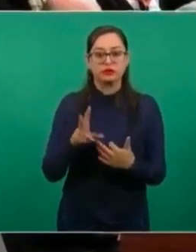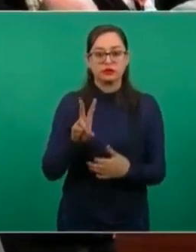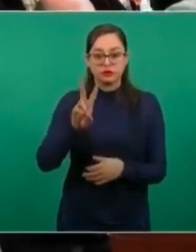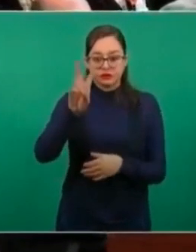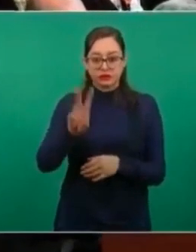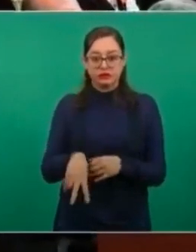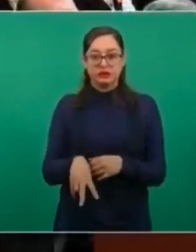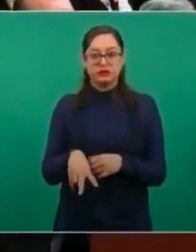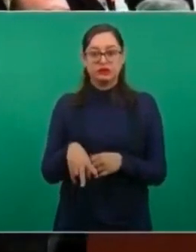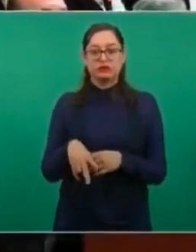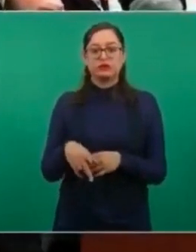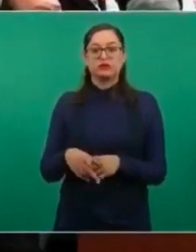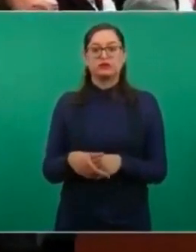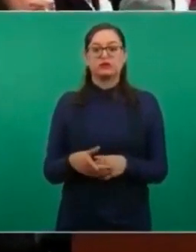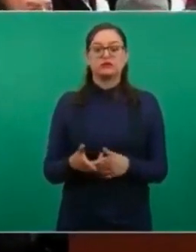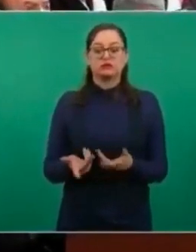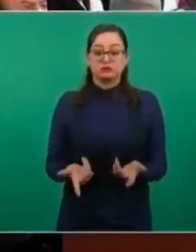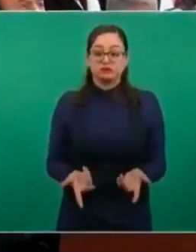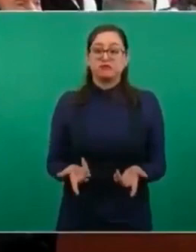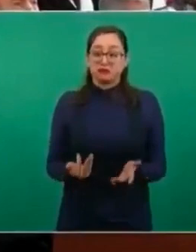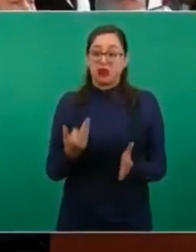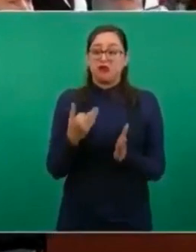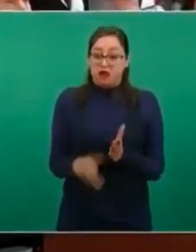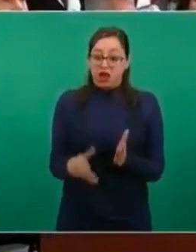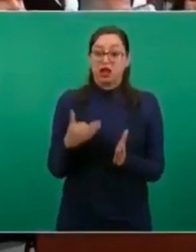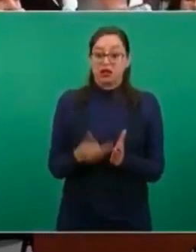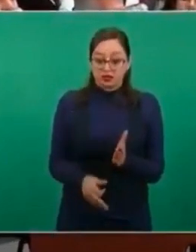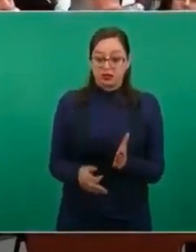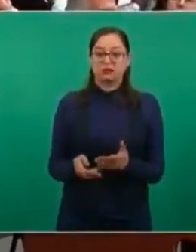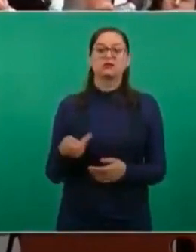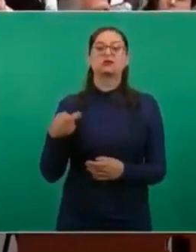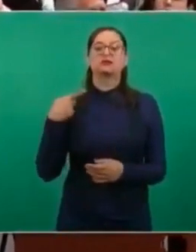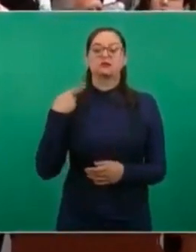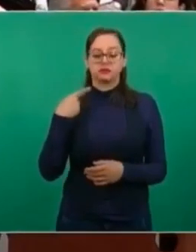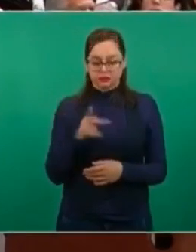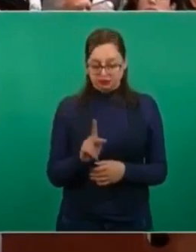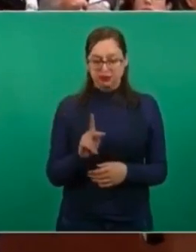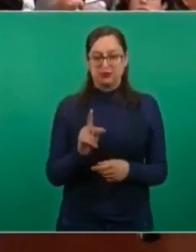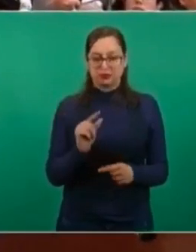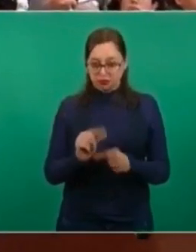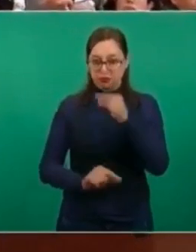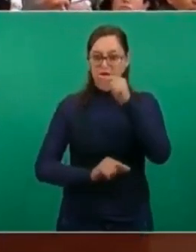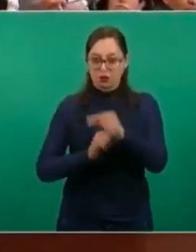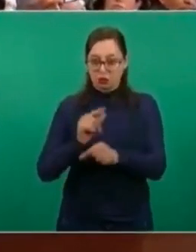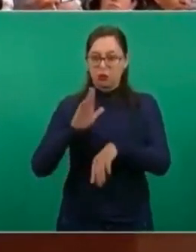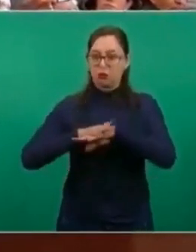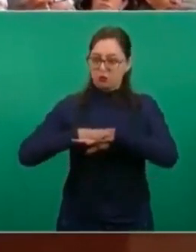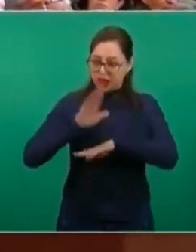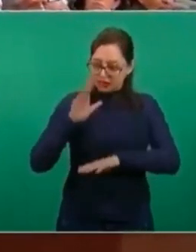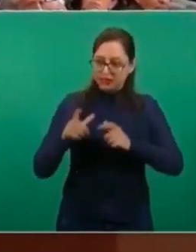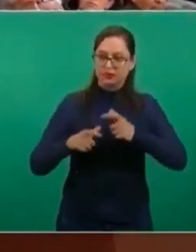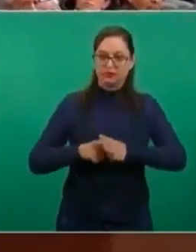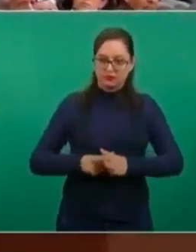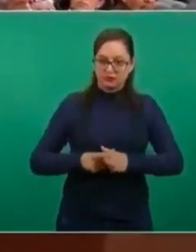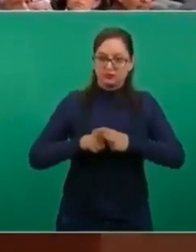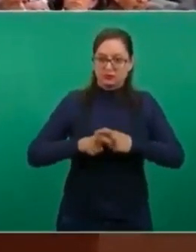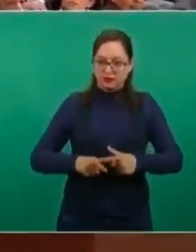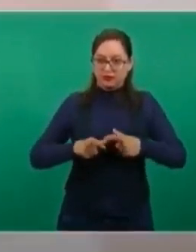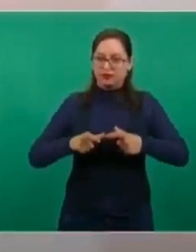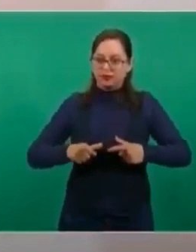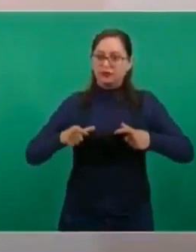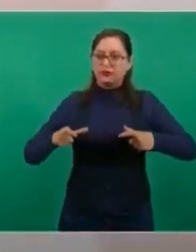a mantener un déficit, pero vamos a procurar que tengamos los médicos, que tengamos los